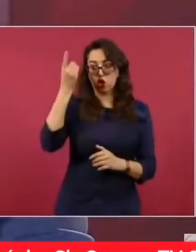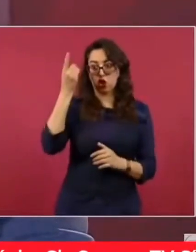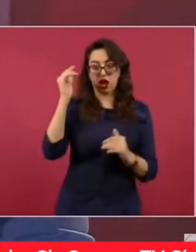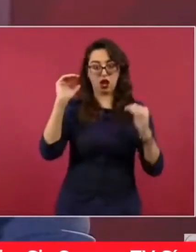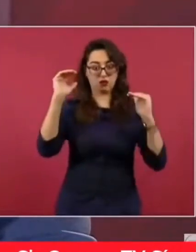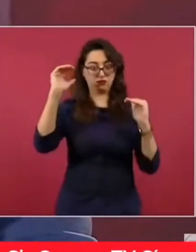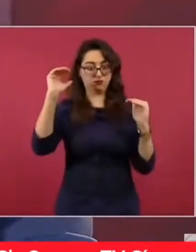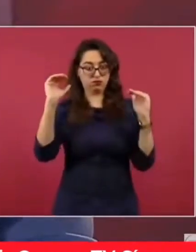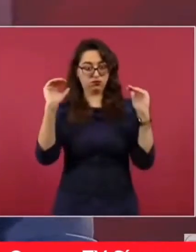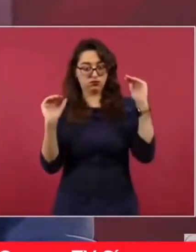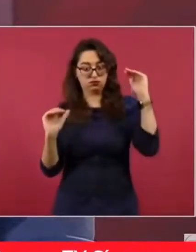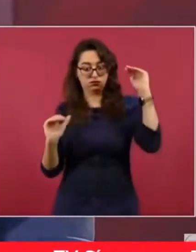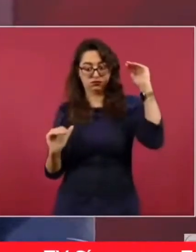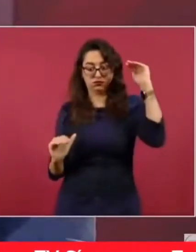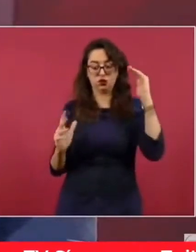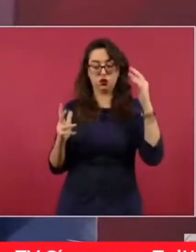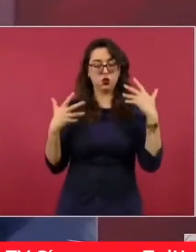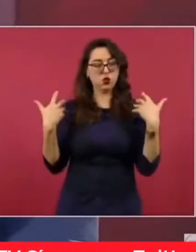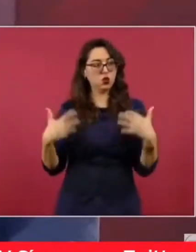en siete años.